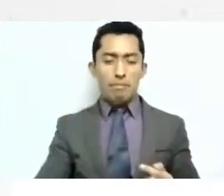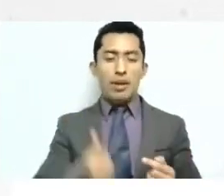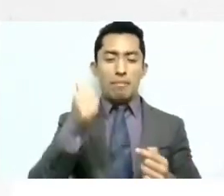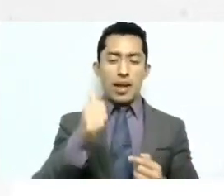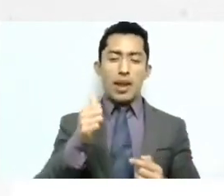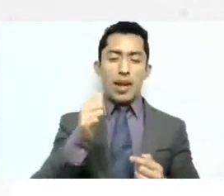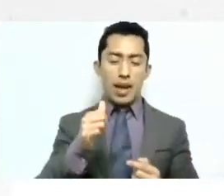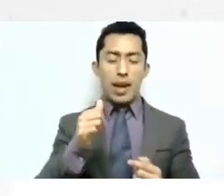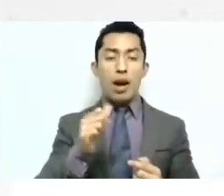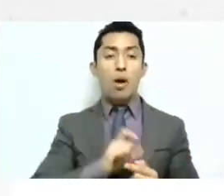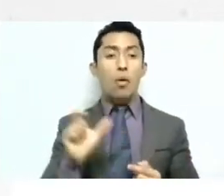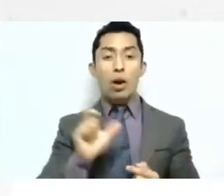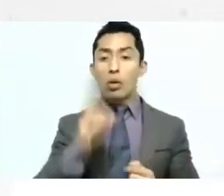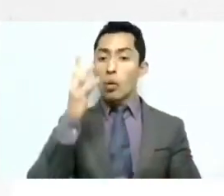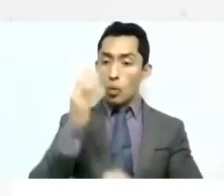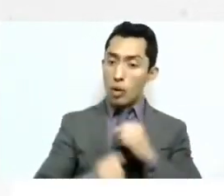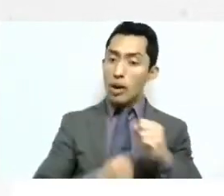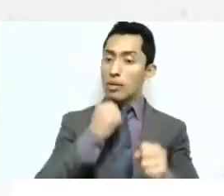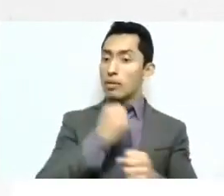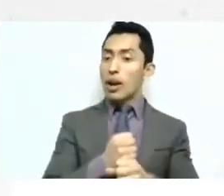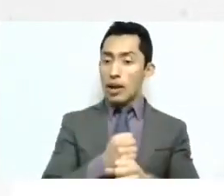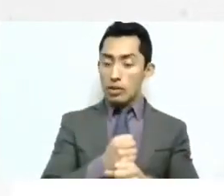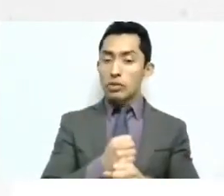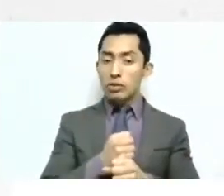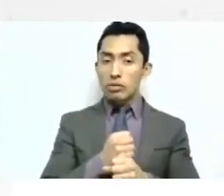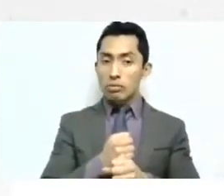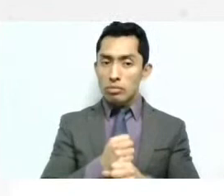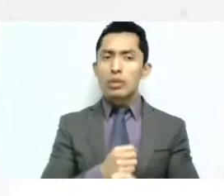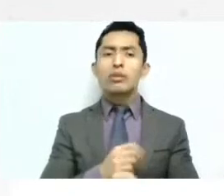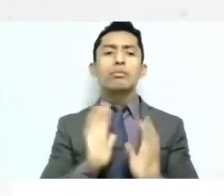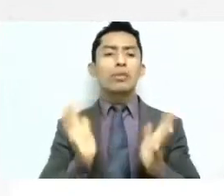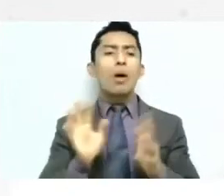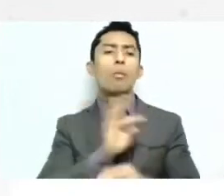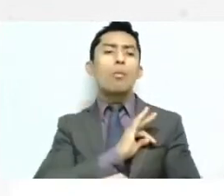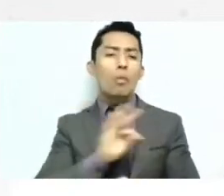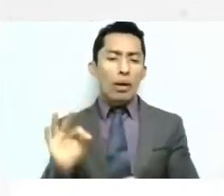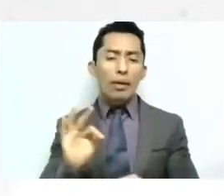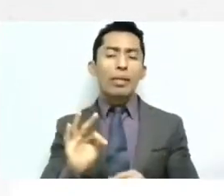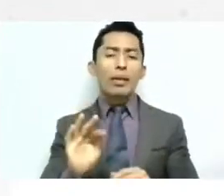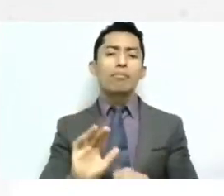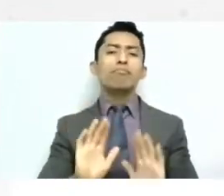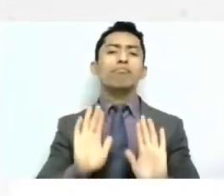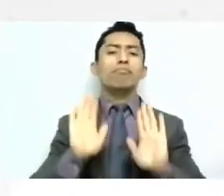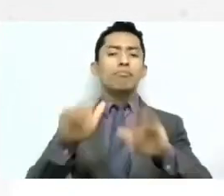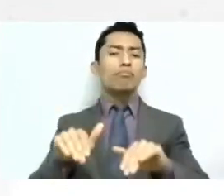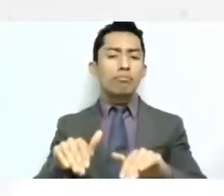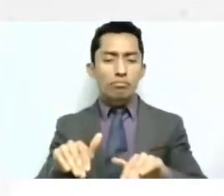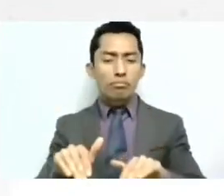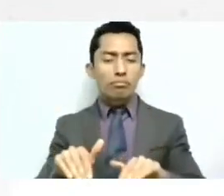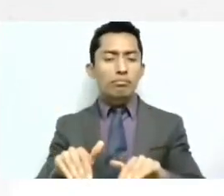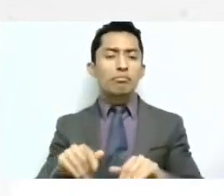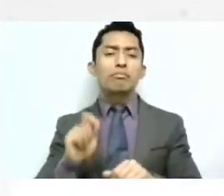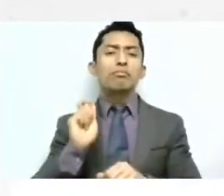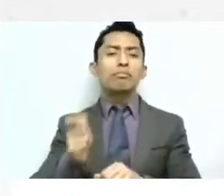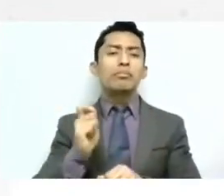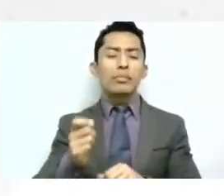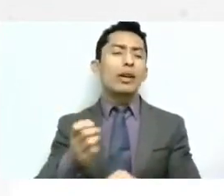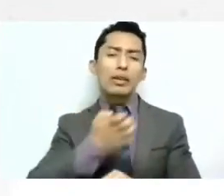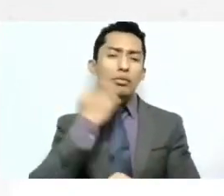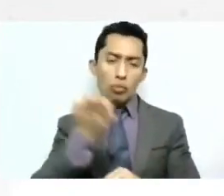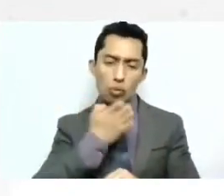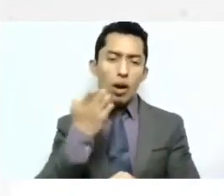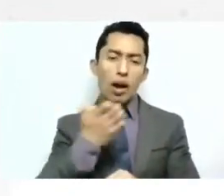entiende que a partir de los cuatro años ya pueden ingresar a a a a a la escuela